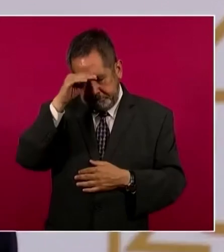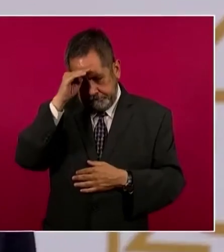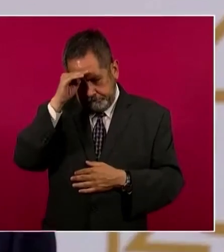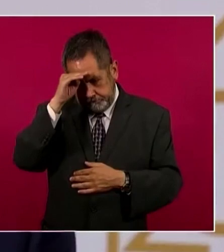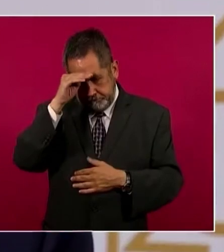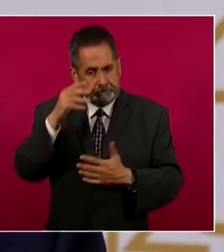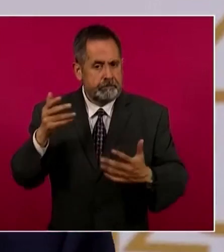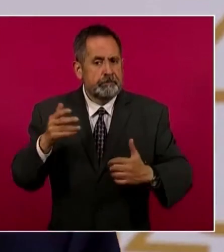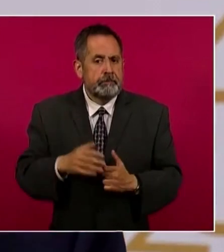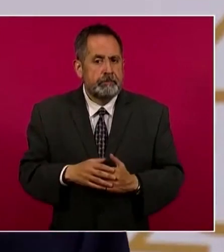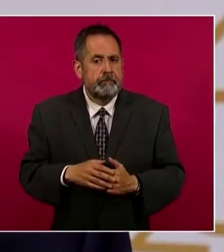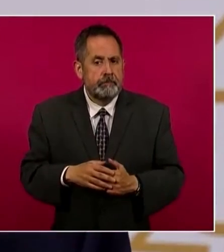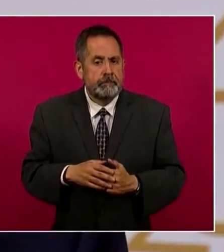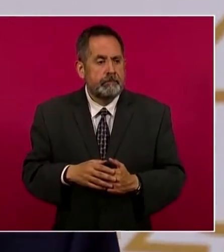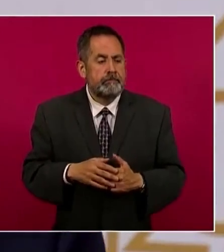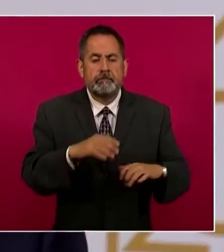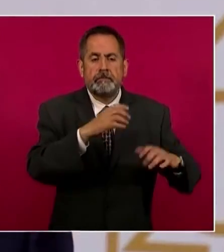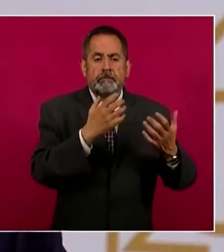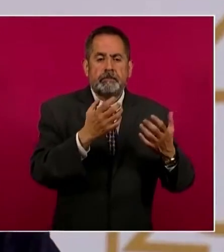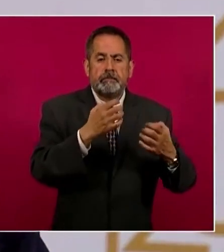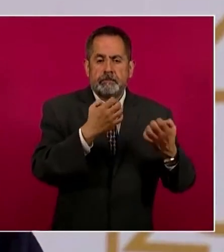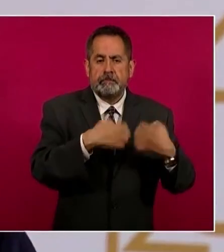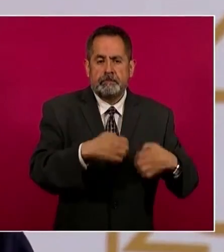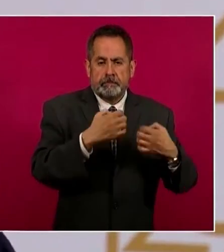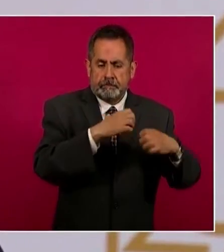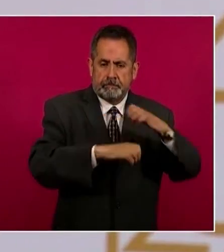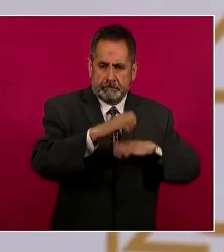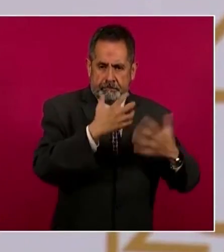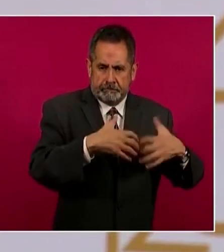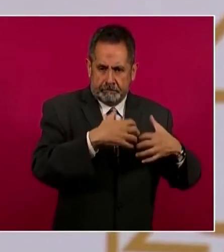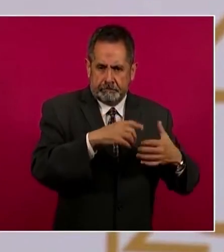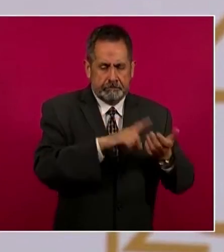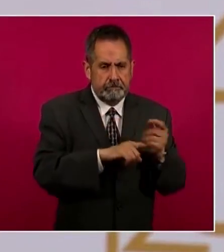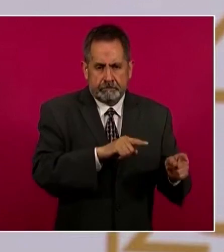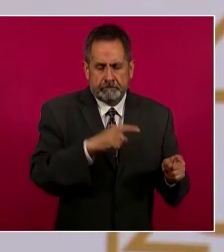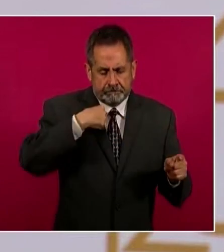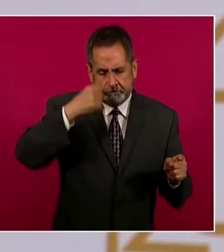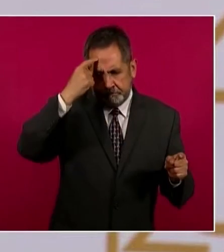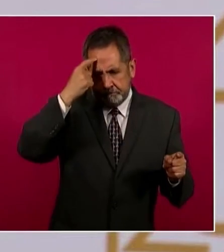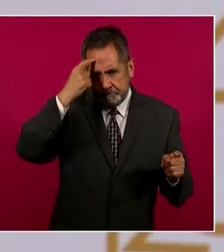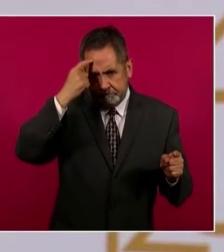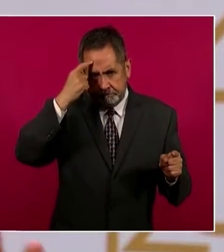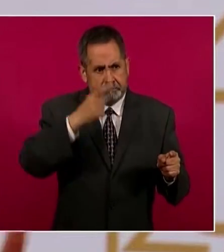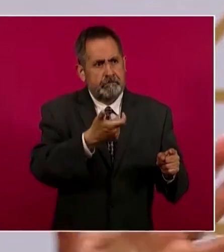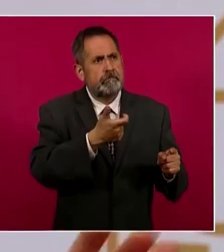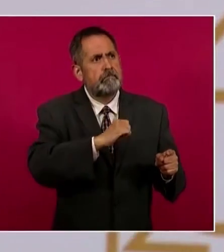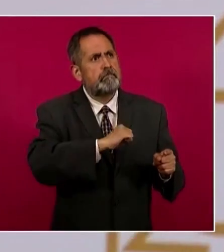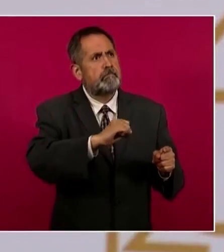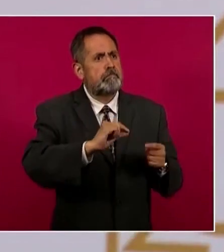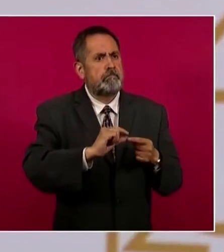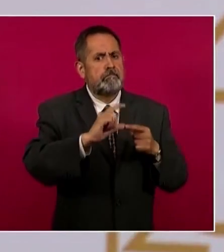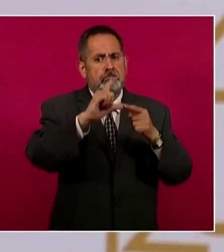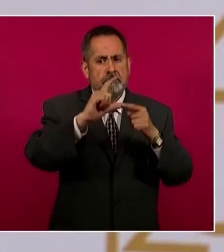anteriormente las empresas, los organismos empresariales, pensábamos que con que hubiera crecimiento económico todo se